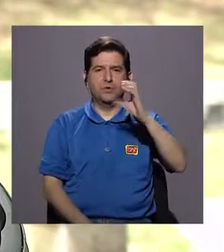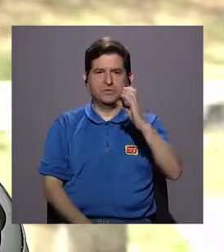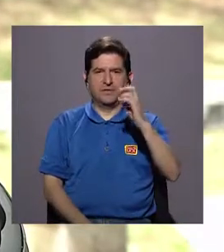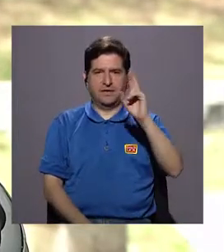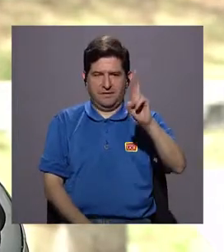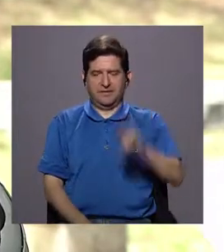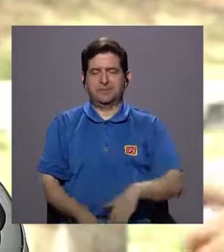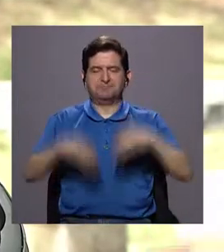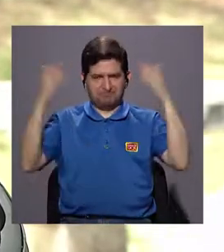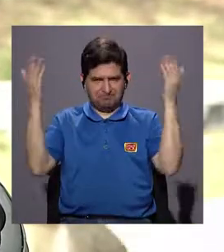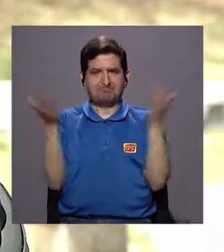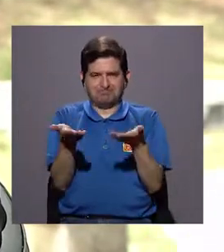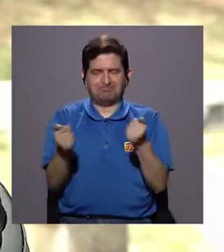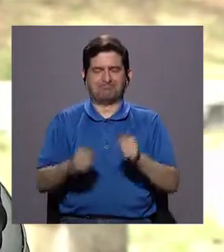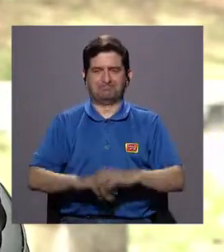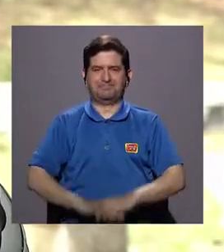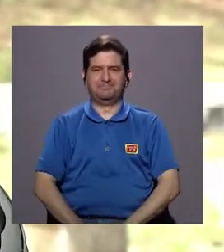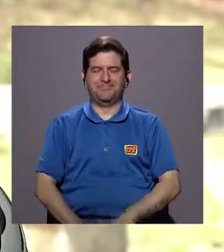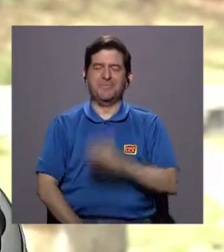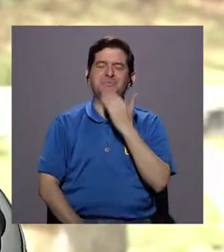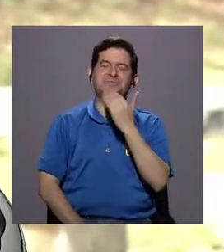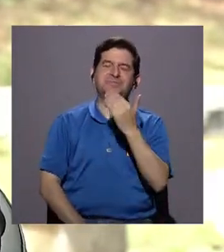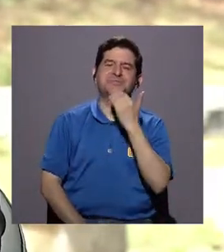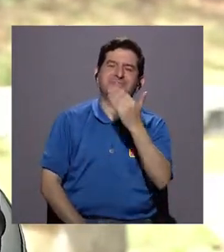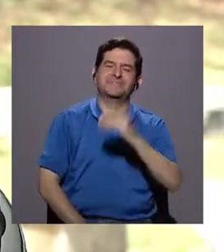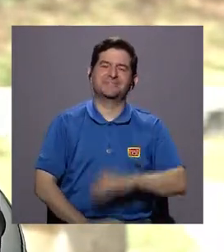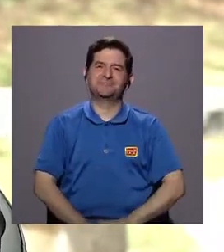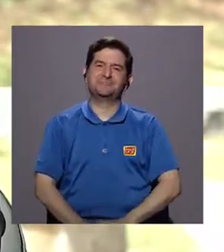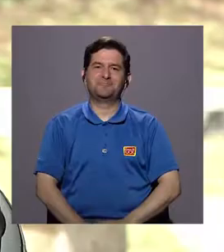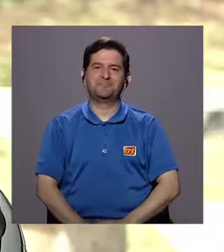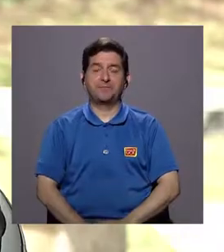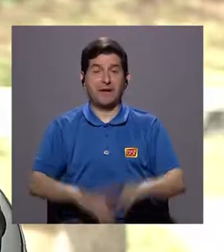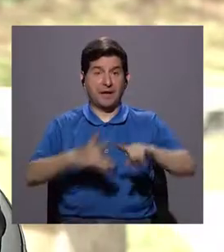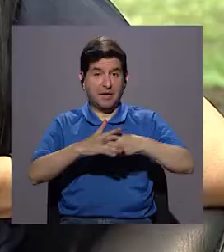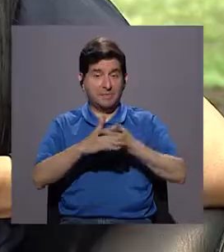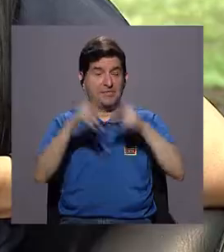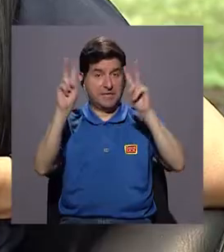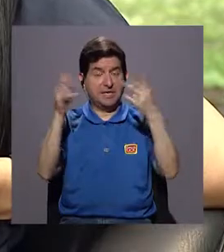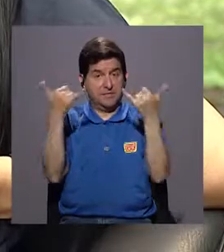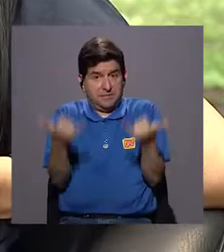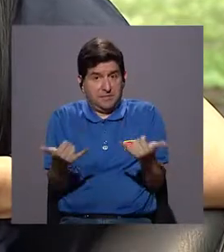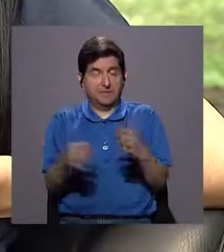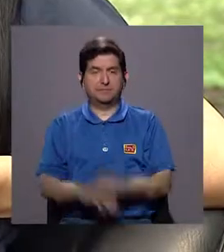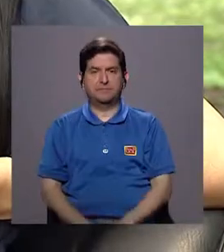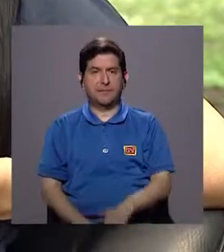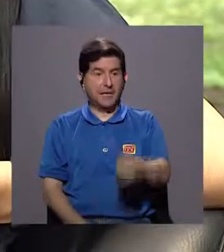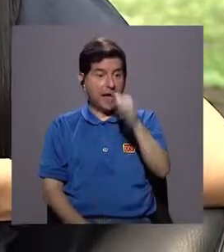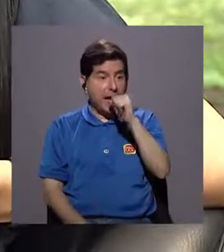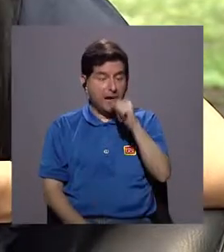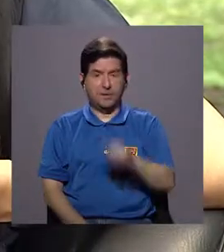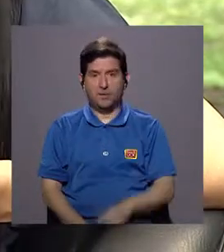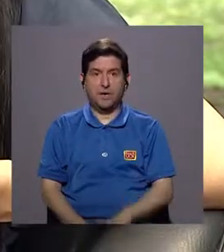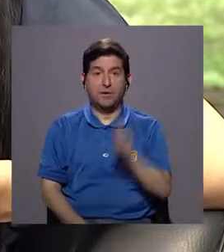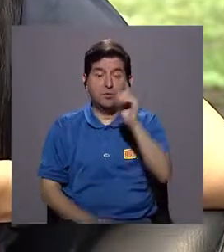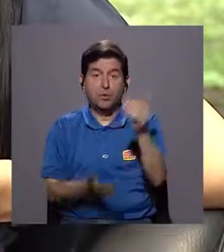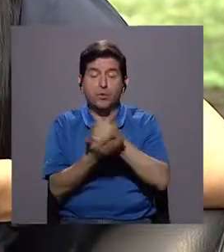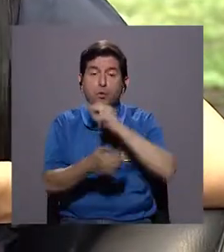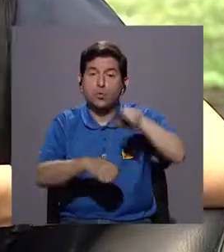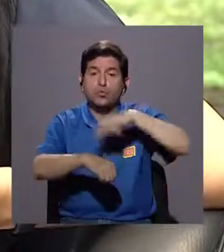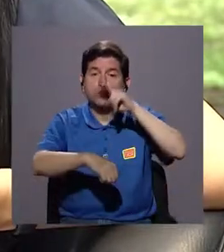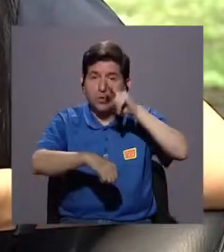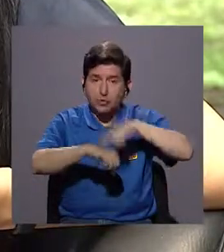Universidad de Costa Rica. Bienvenida Cintia, Muchas gracias. Y bueno, entremos en materia. El agua es un recurso